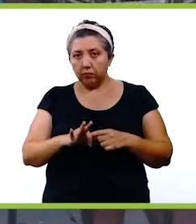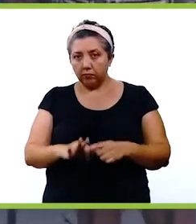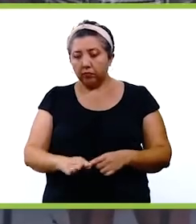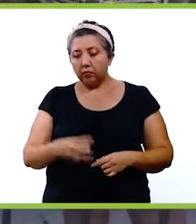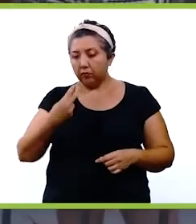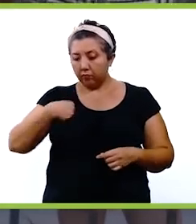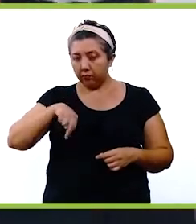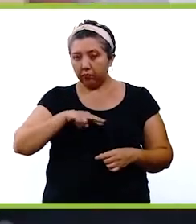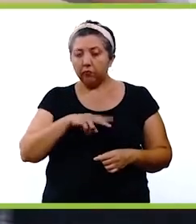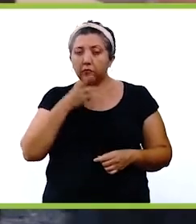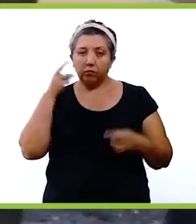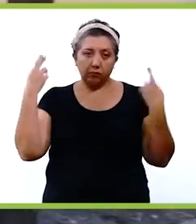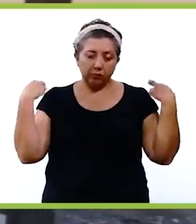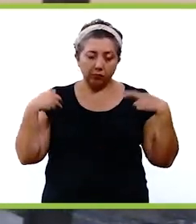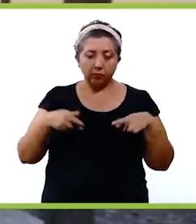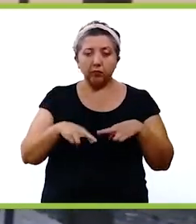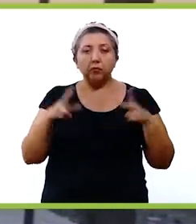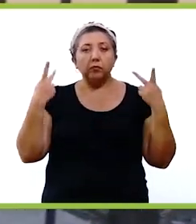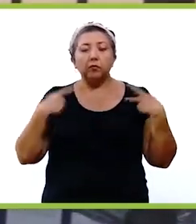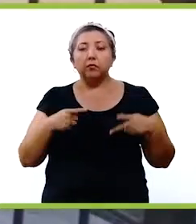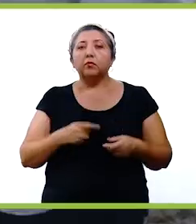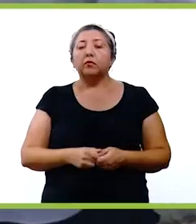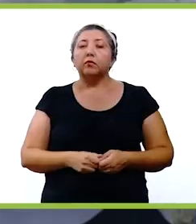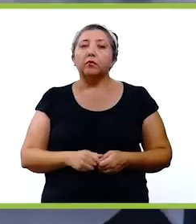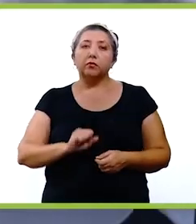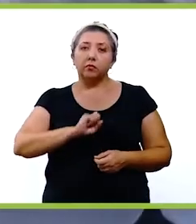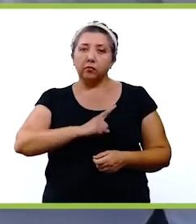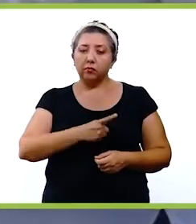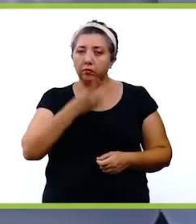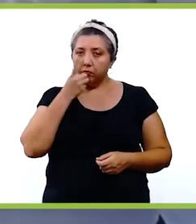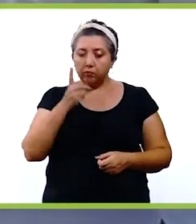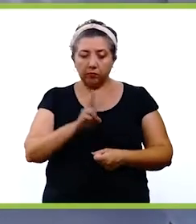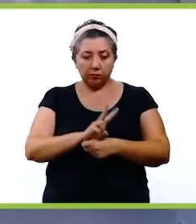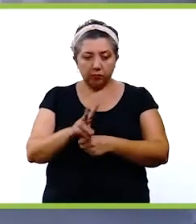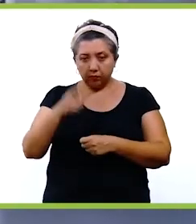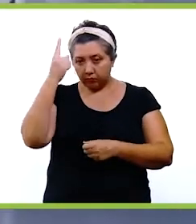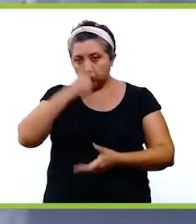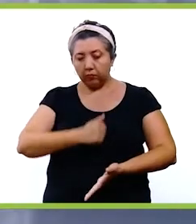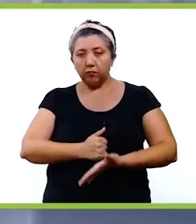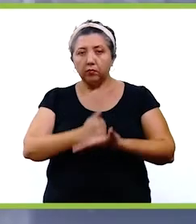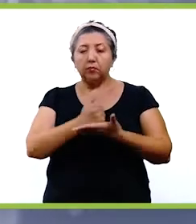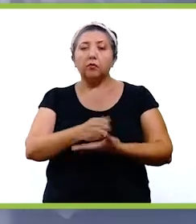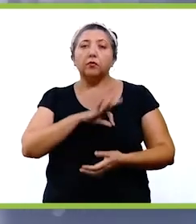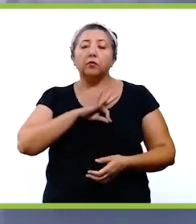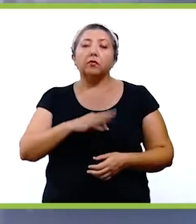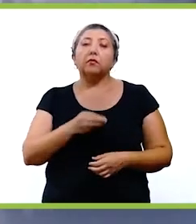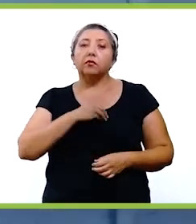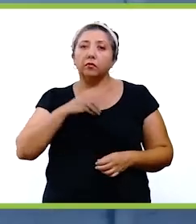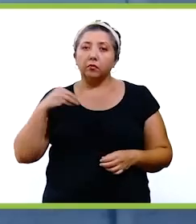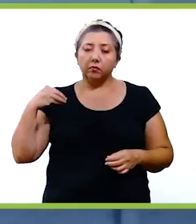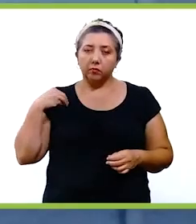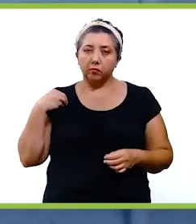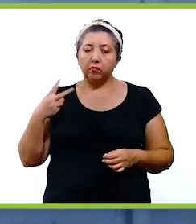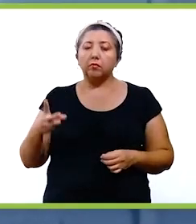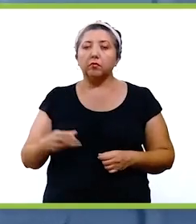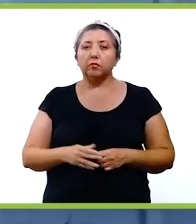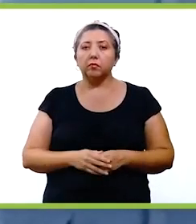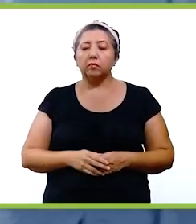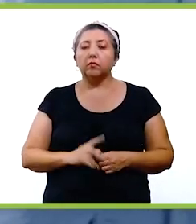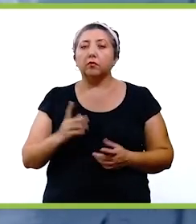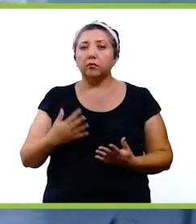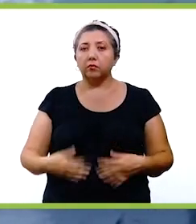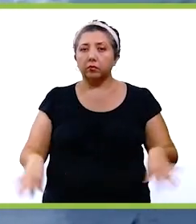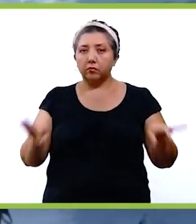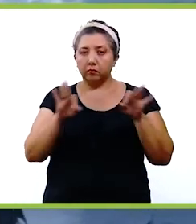conocen los maestros, los cuales va a haber personal del sector salud que los va a estar supervisando para que se puedan cumplir. Y por supuesto también que es